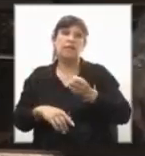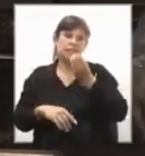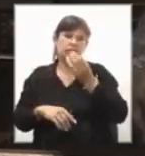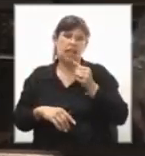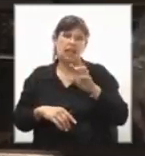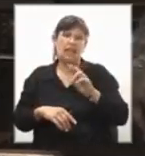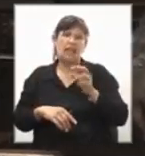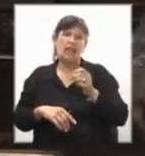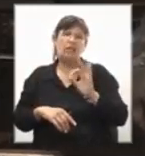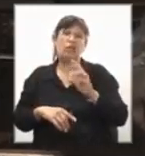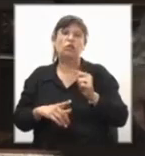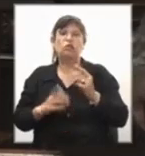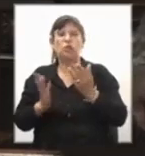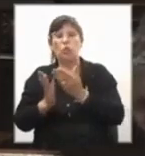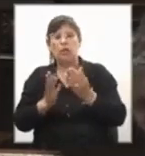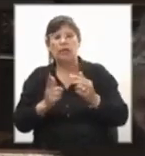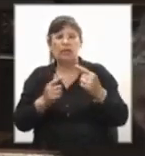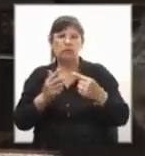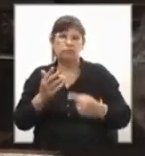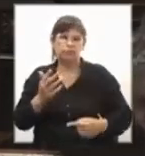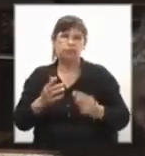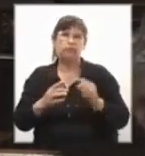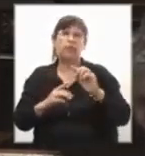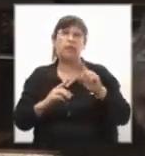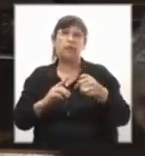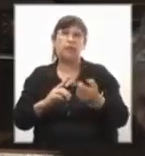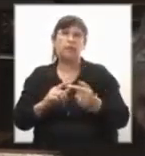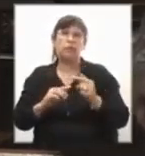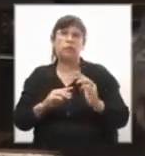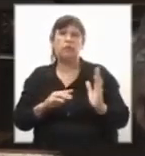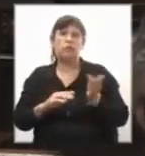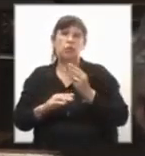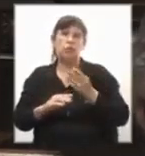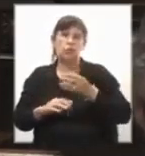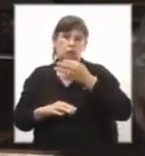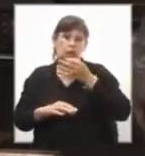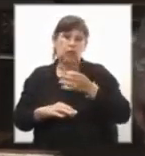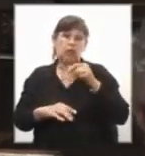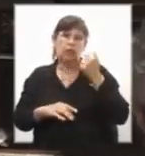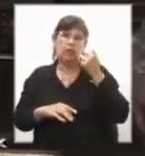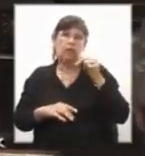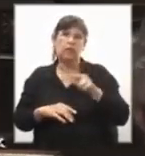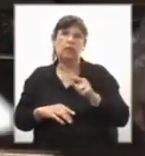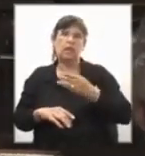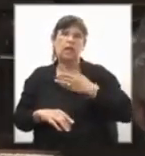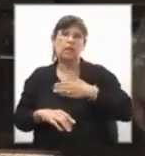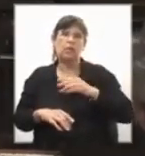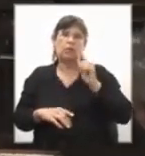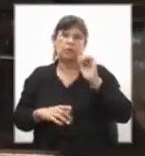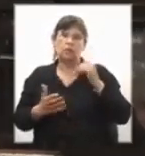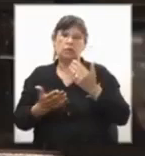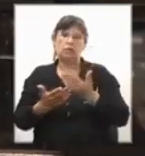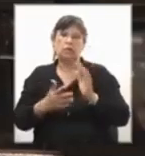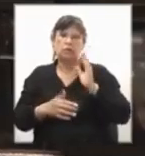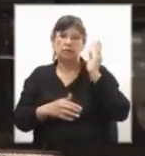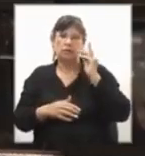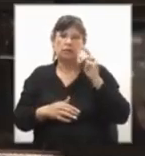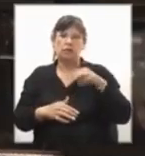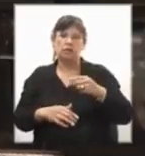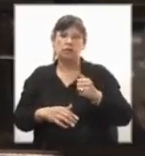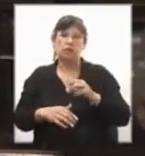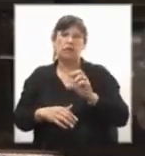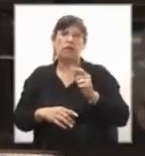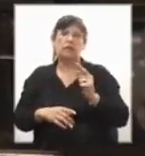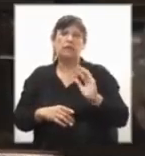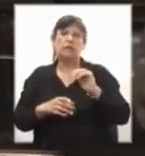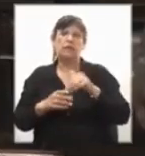rendezvous estudiantil, entre otras. Por tanto, todo lo expresado, compartiendo el planteo de la diputada Melazzi,